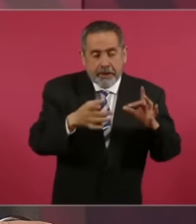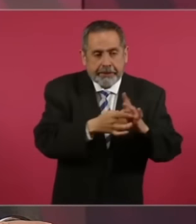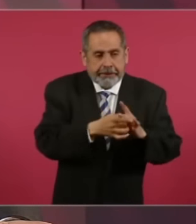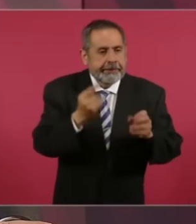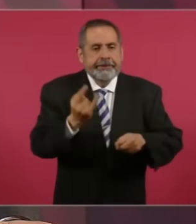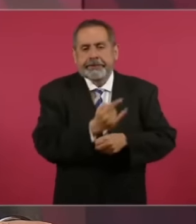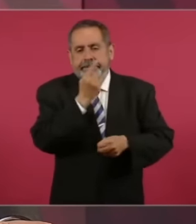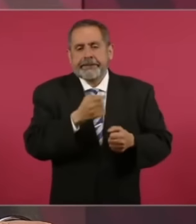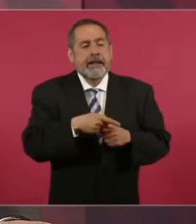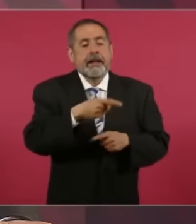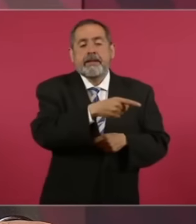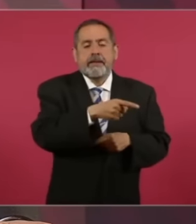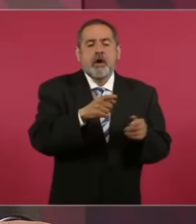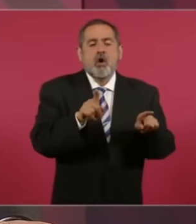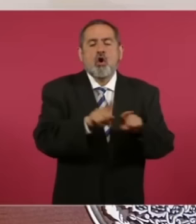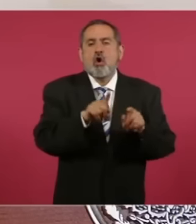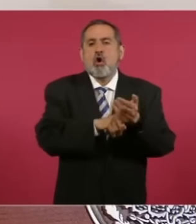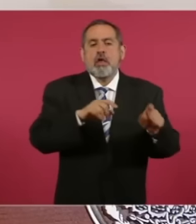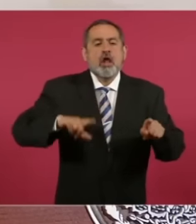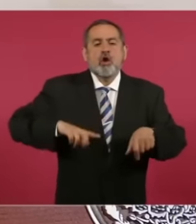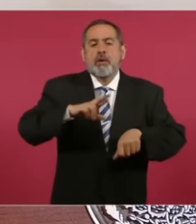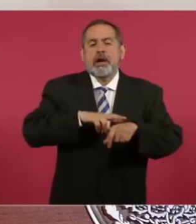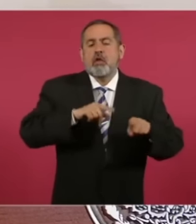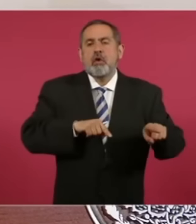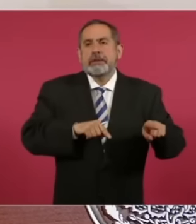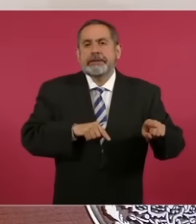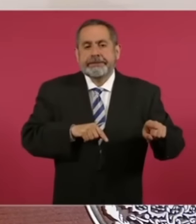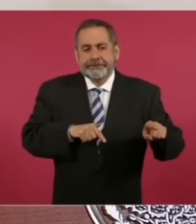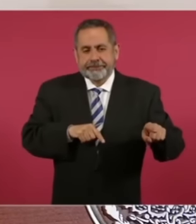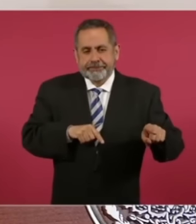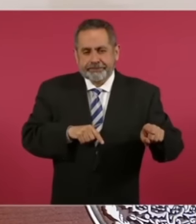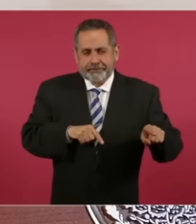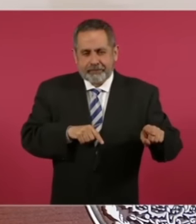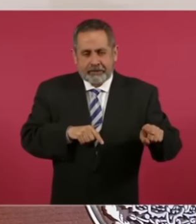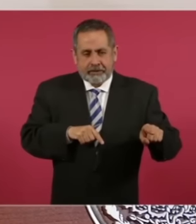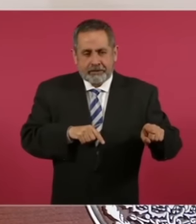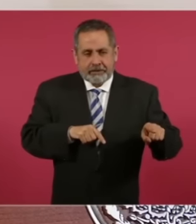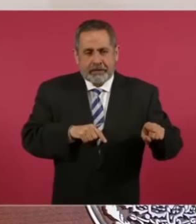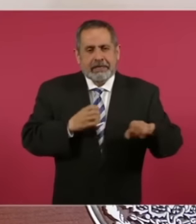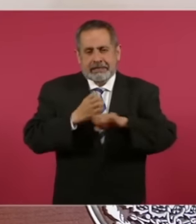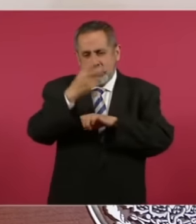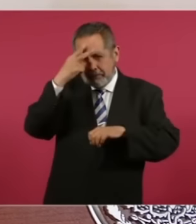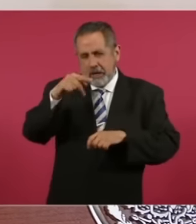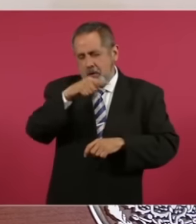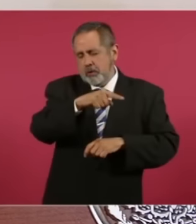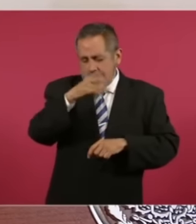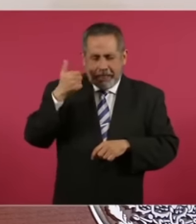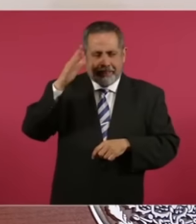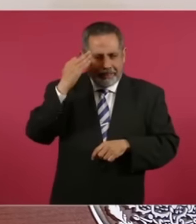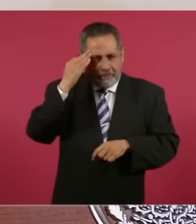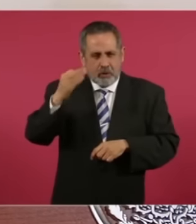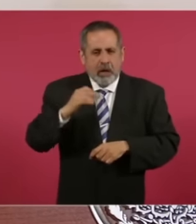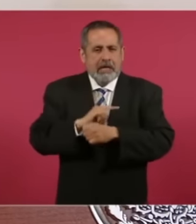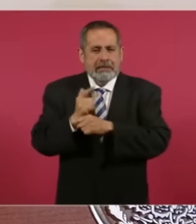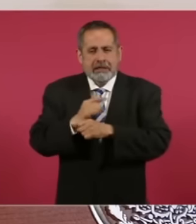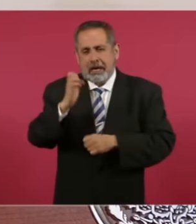Con el entonces gobernador Del Estado de México Con el